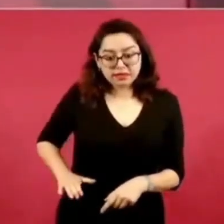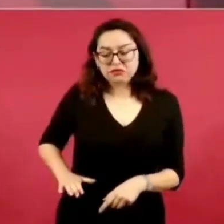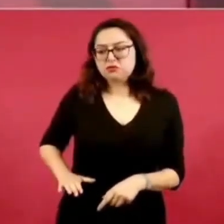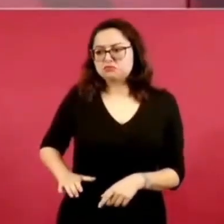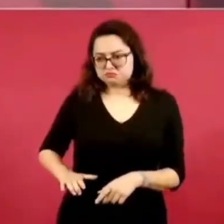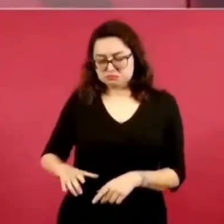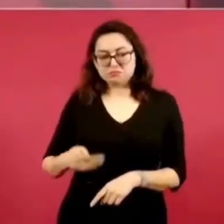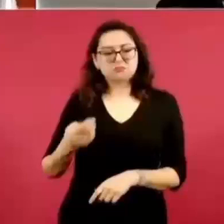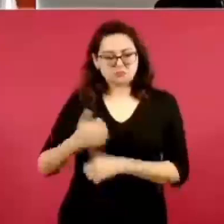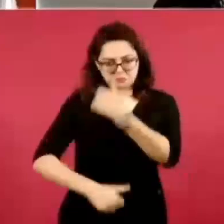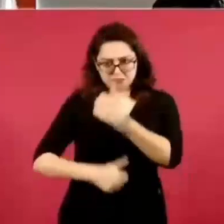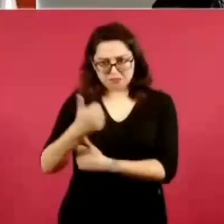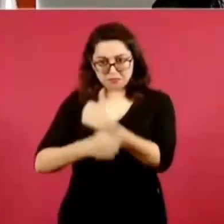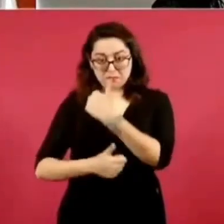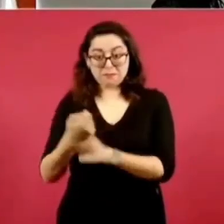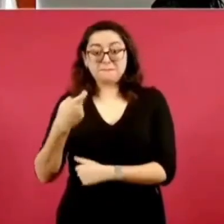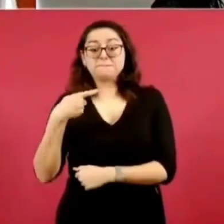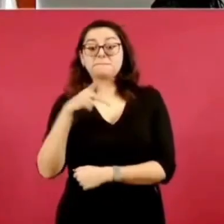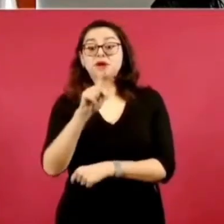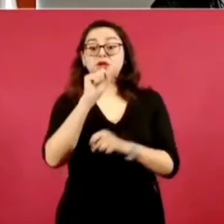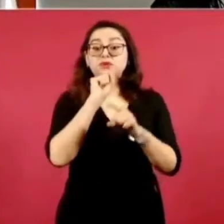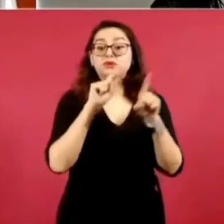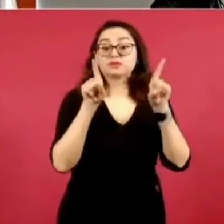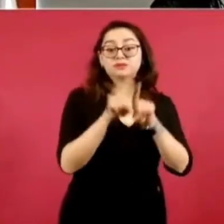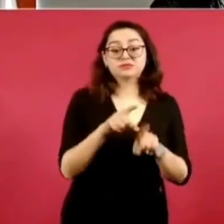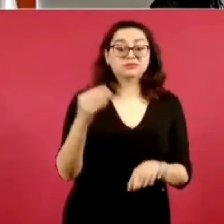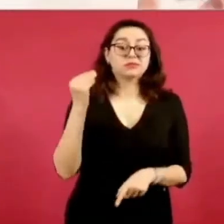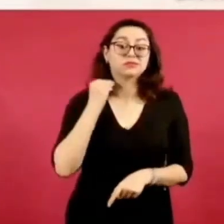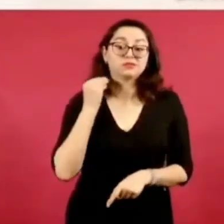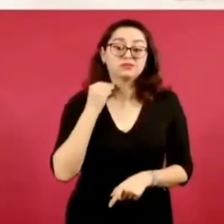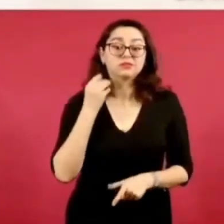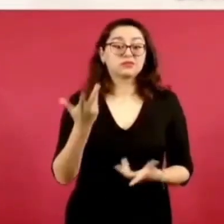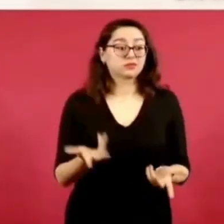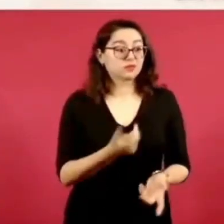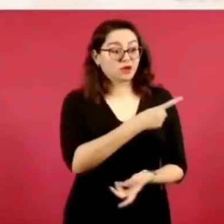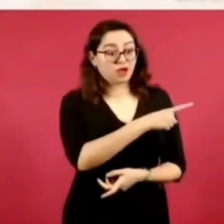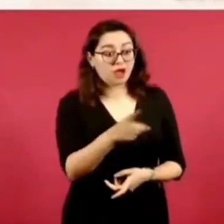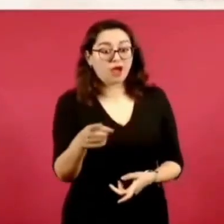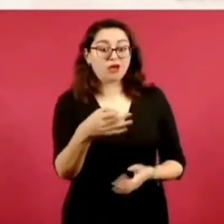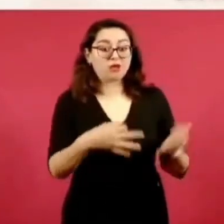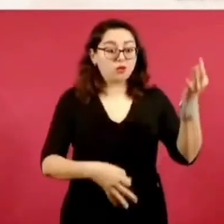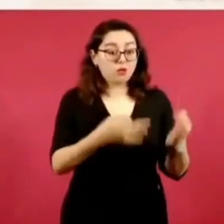y que sea la gente la que los elija.